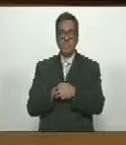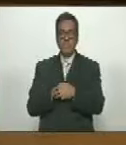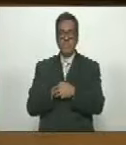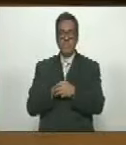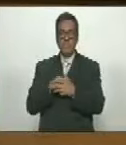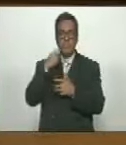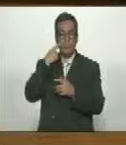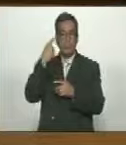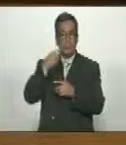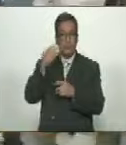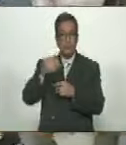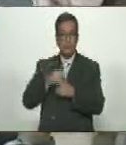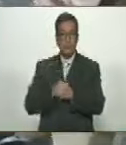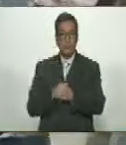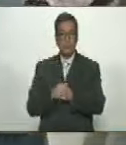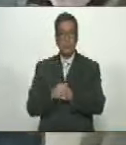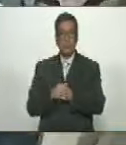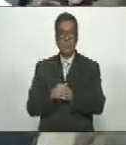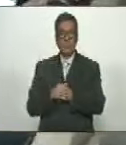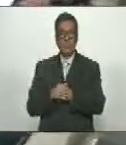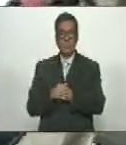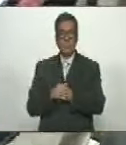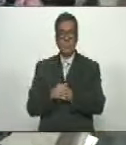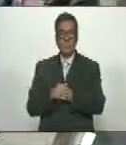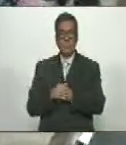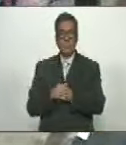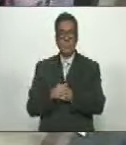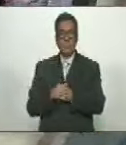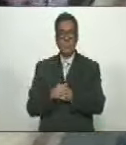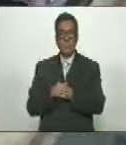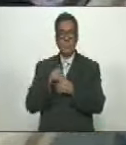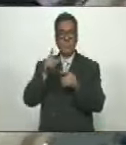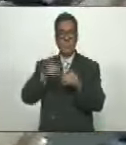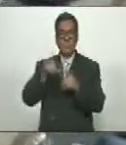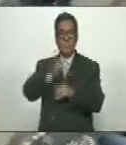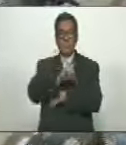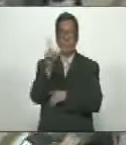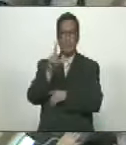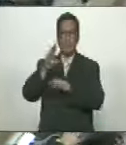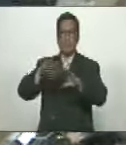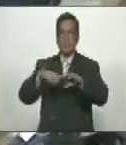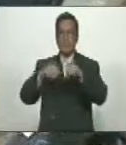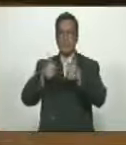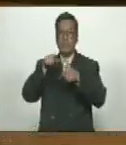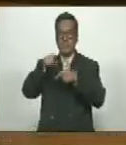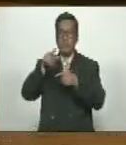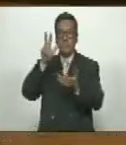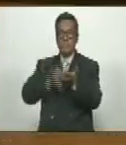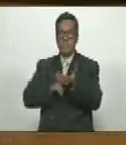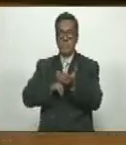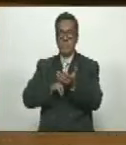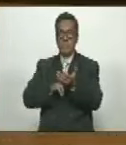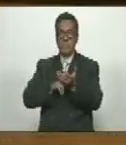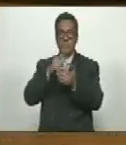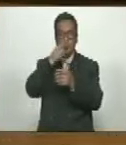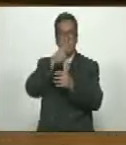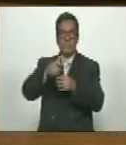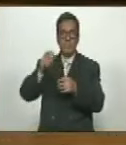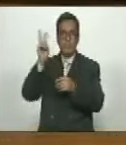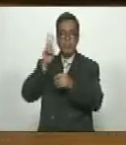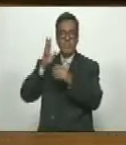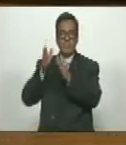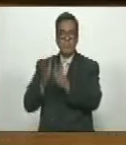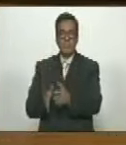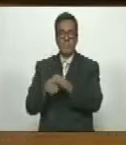en consecuencia a salvo un voto un diputado del estado Lara ok aprobado con los votos del pueblo de Venezuela